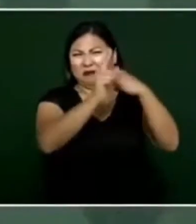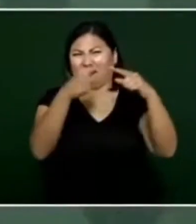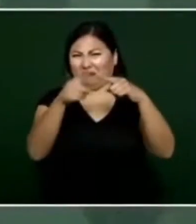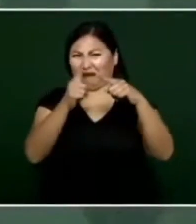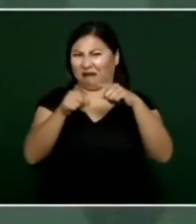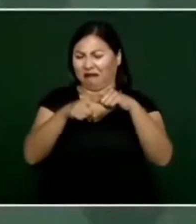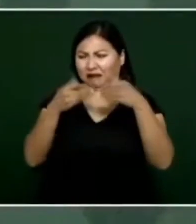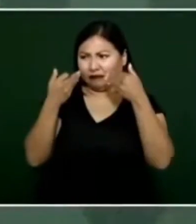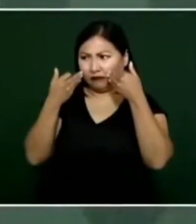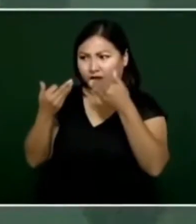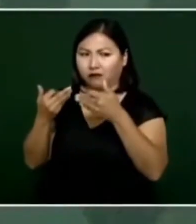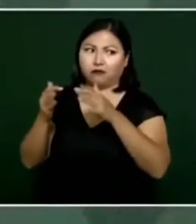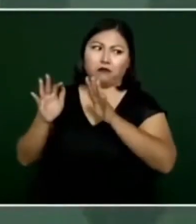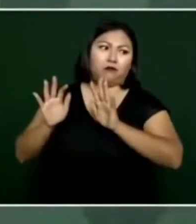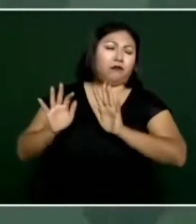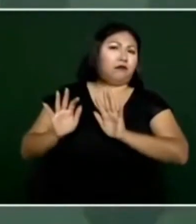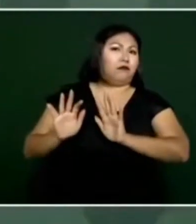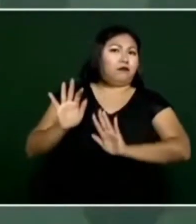pero